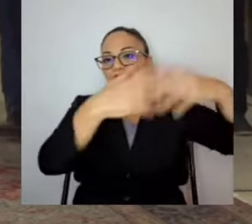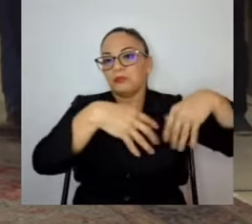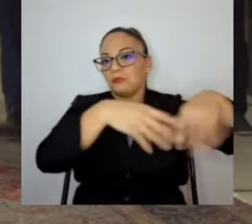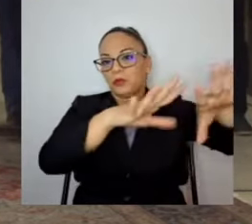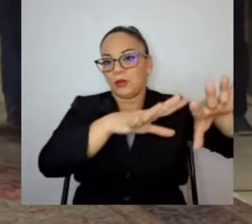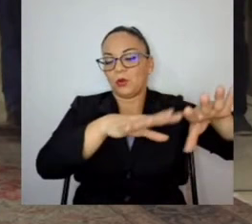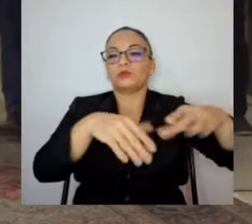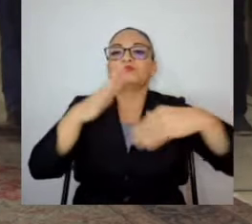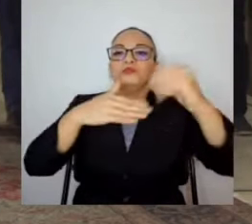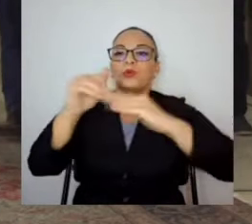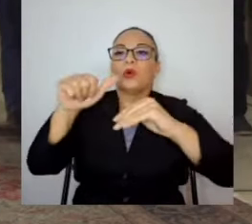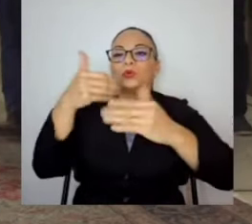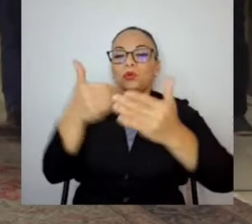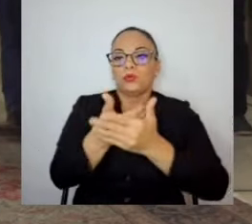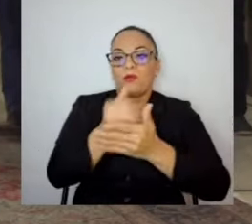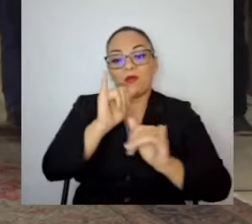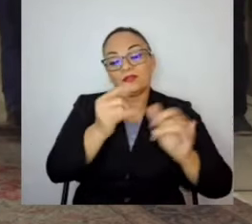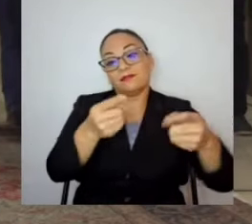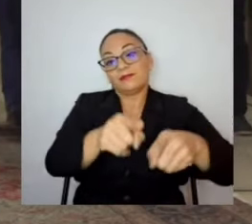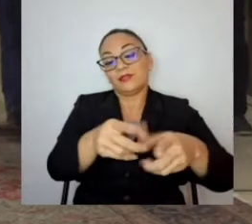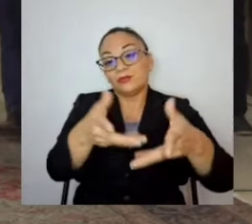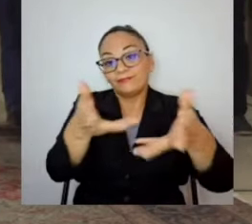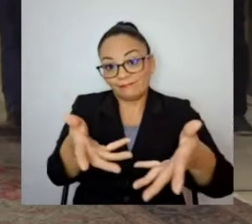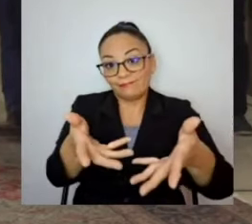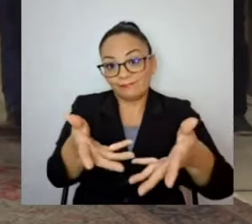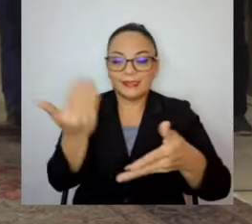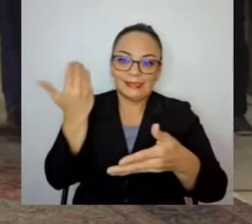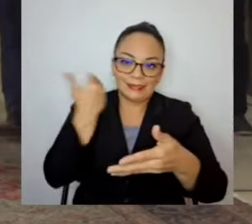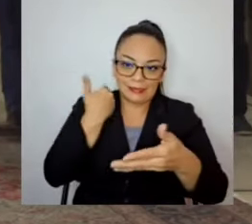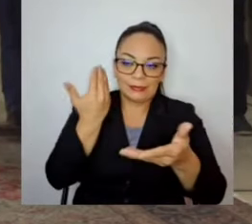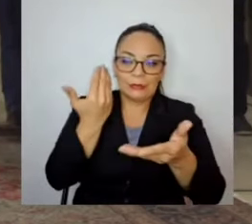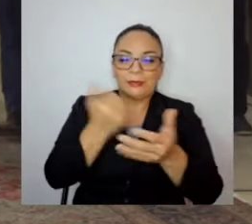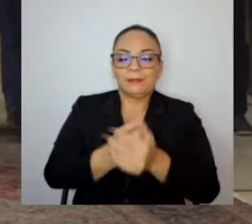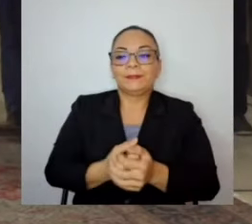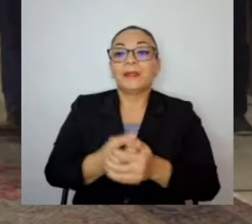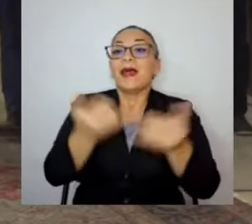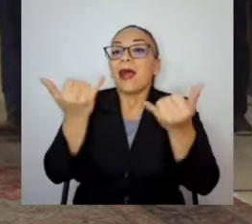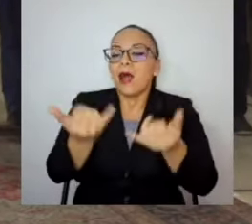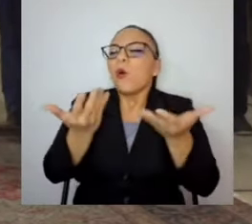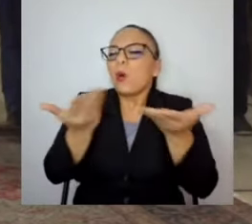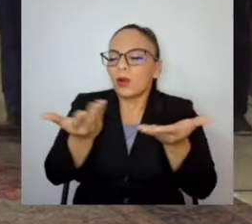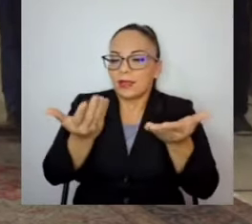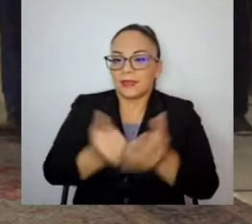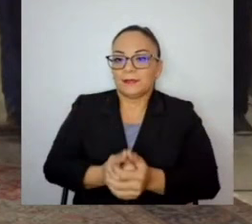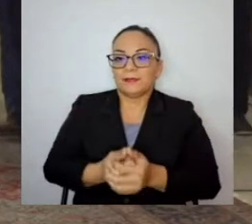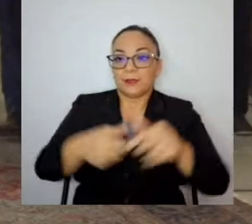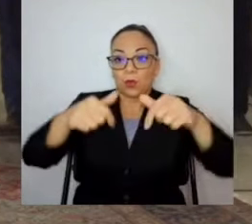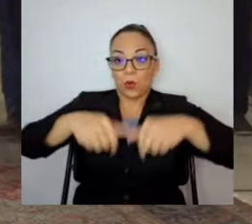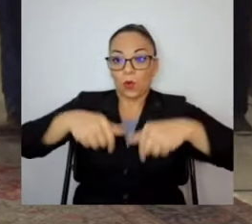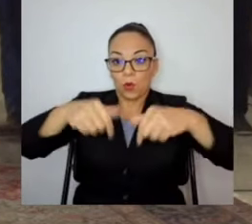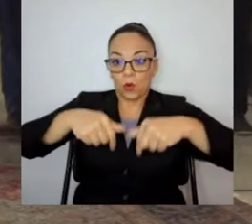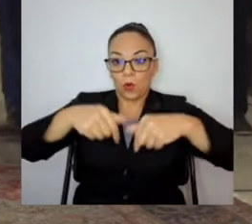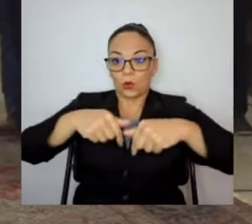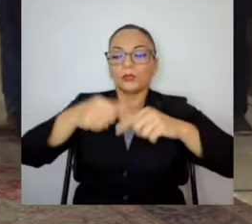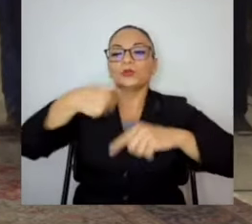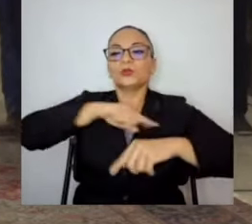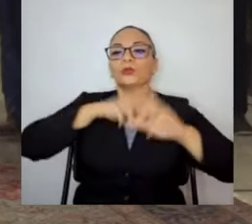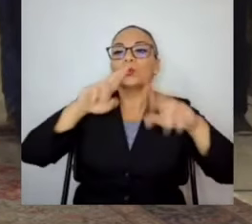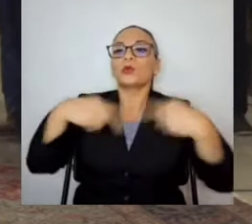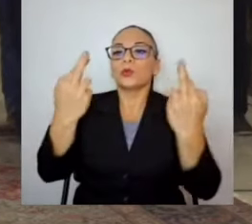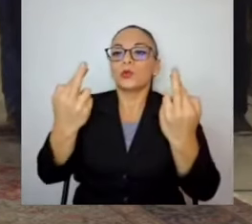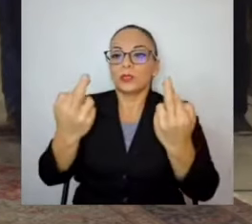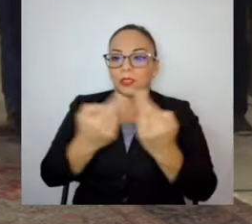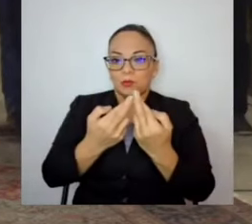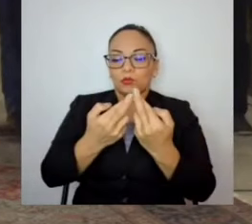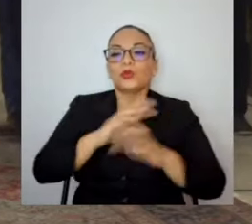Eso fue lo que pasó. Entonces, ahora, hoy, nos reunimos todas